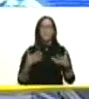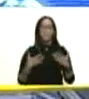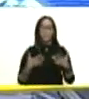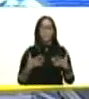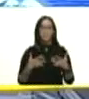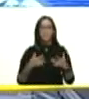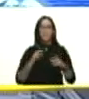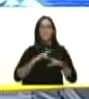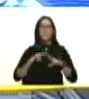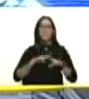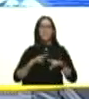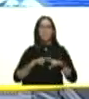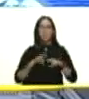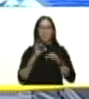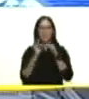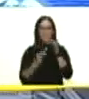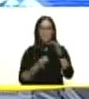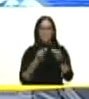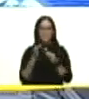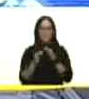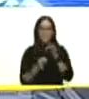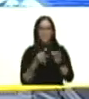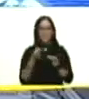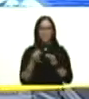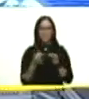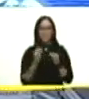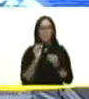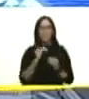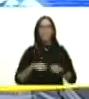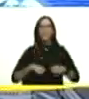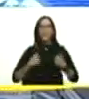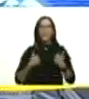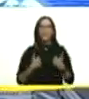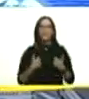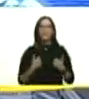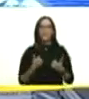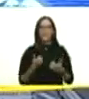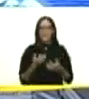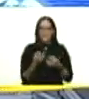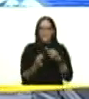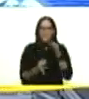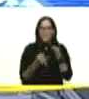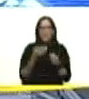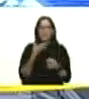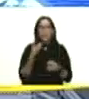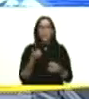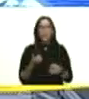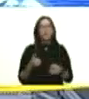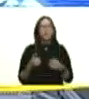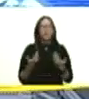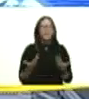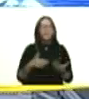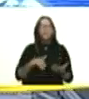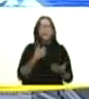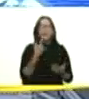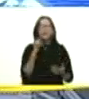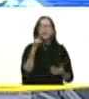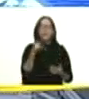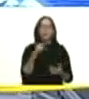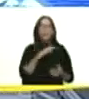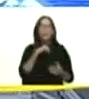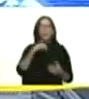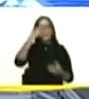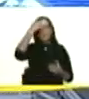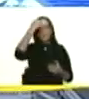explicarlo un poco como más a detalle ¿vale? masticarlo mejor ¿qué le puedes decir tú a nuestro